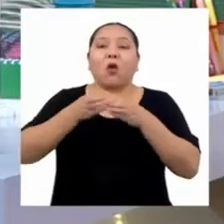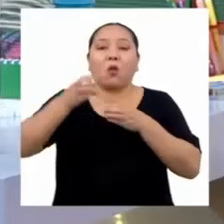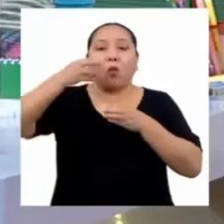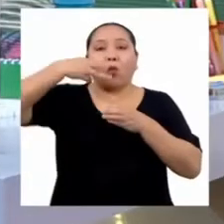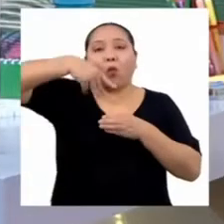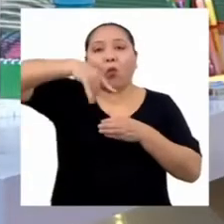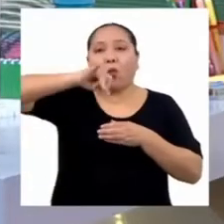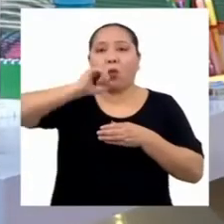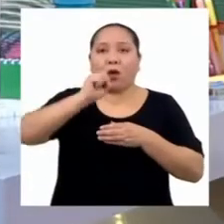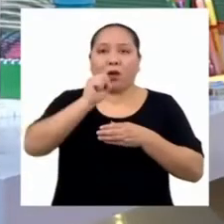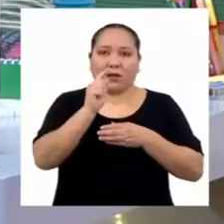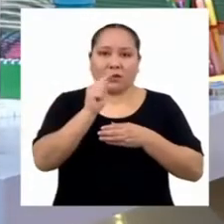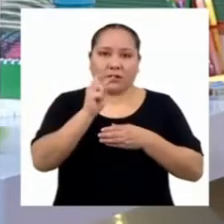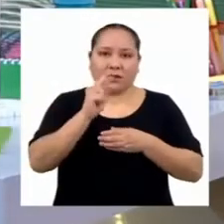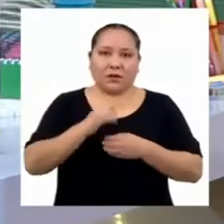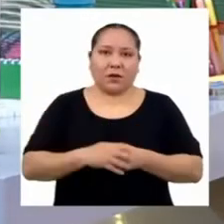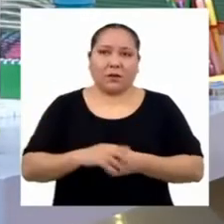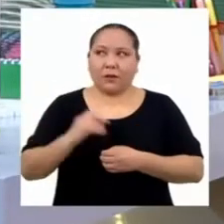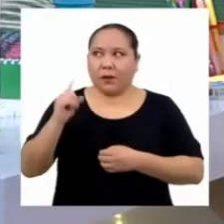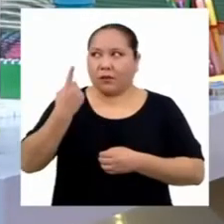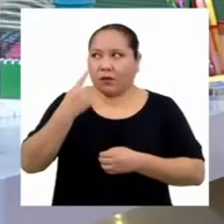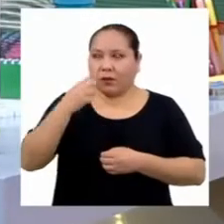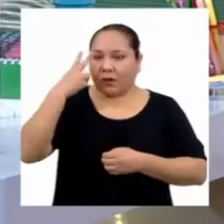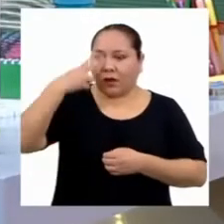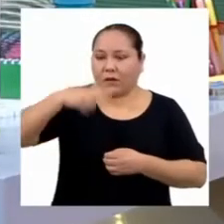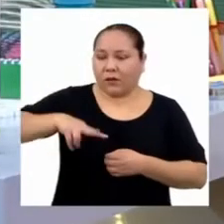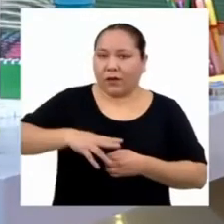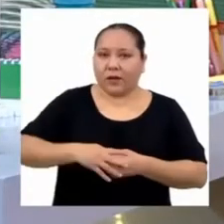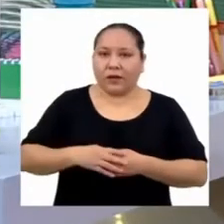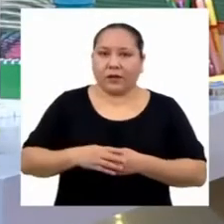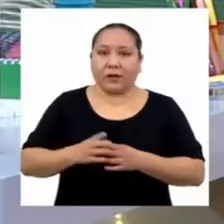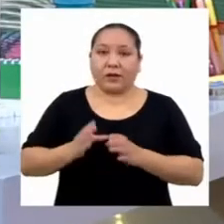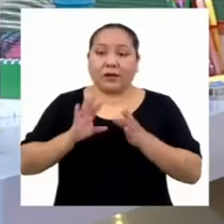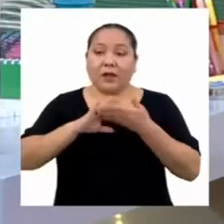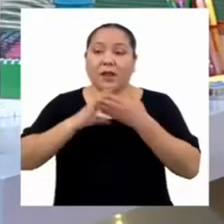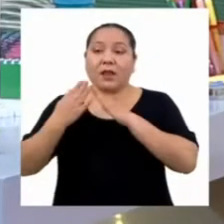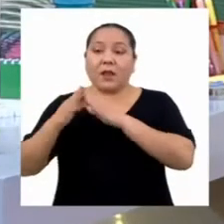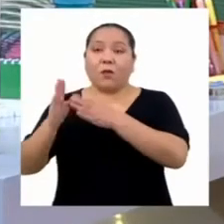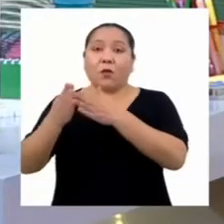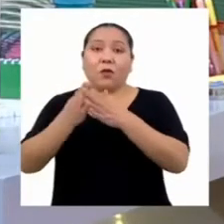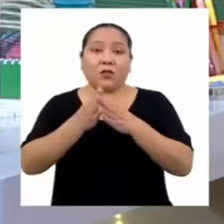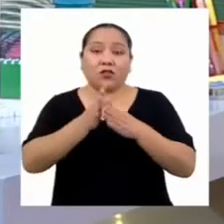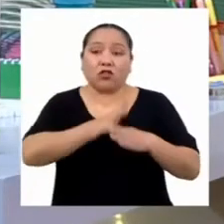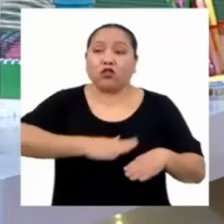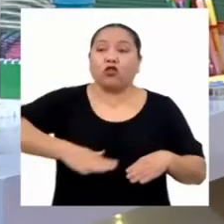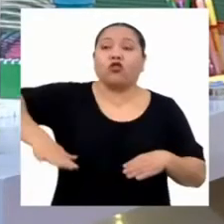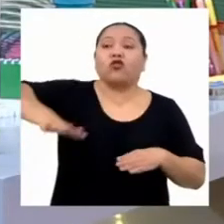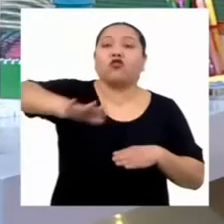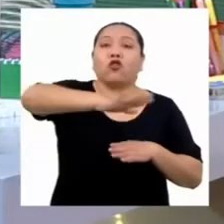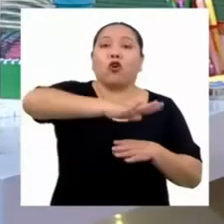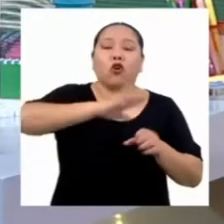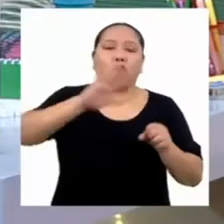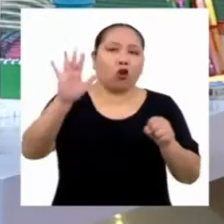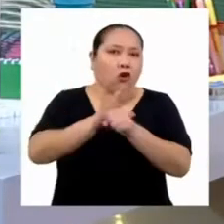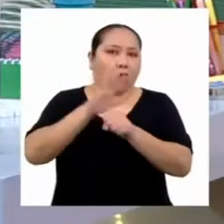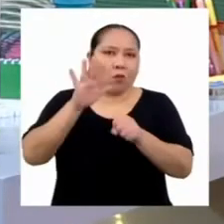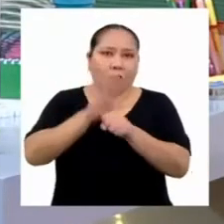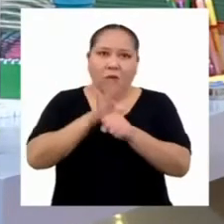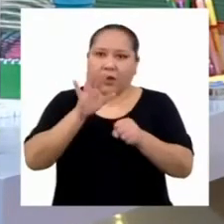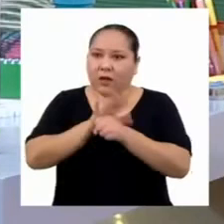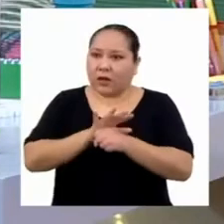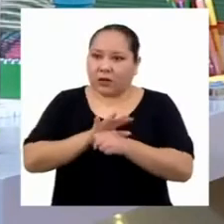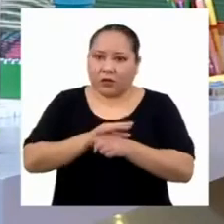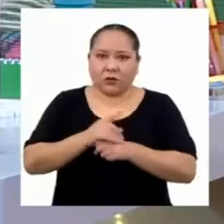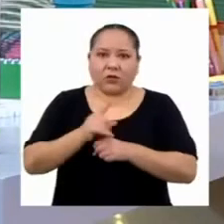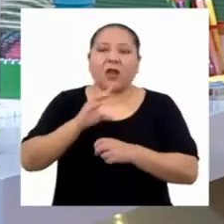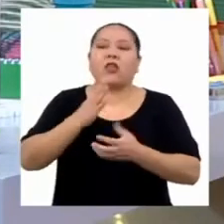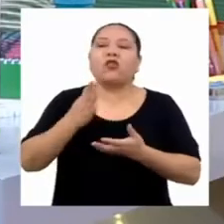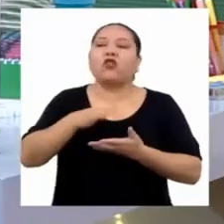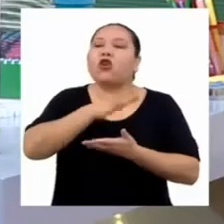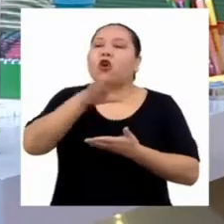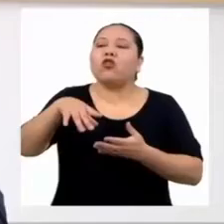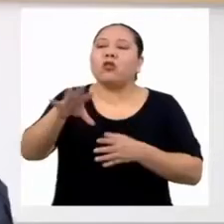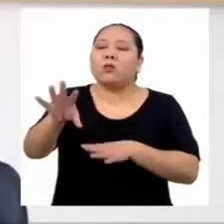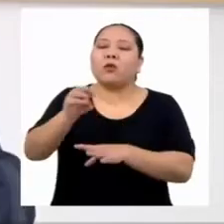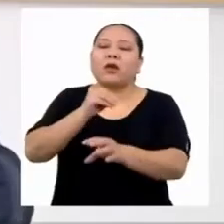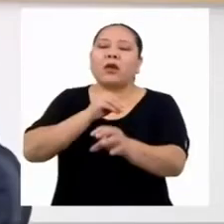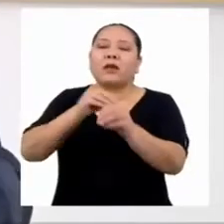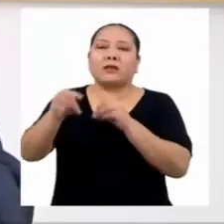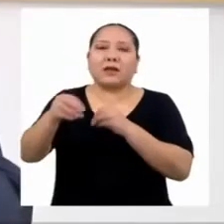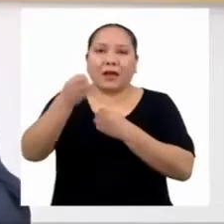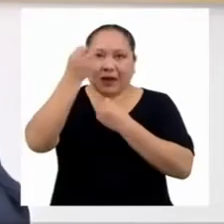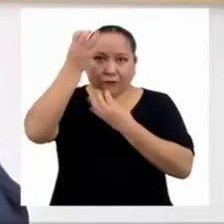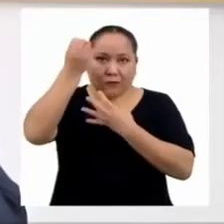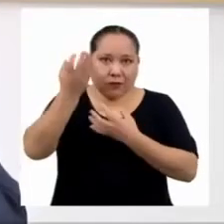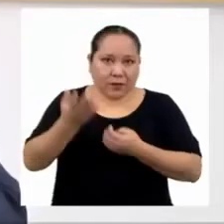Primero hay que definir. La población es el conjunto total de personas o elementos de los cuales se obtendrán datos, ¿verdad?